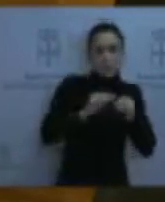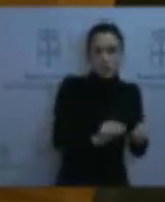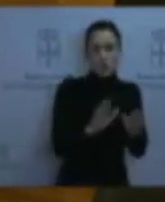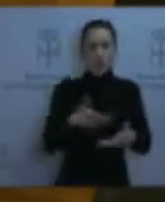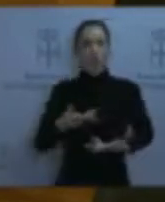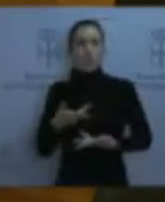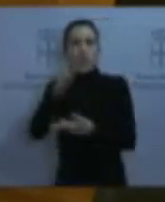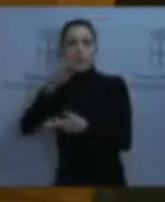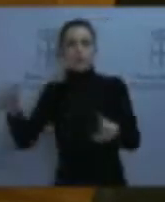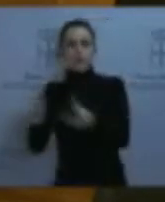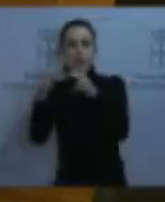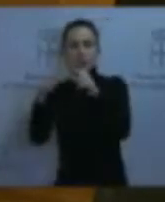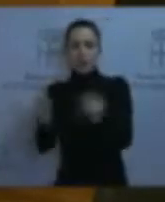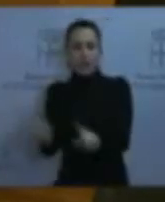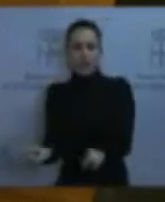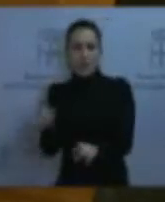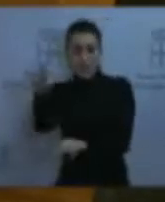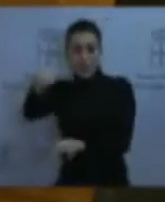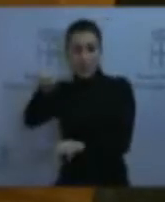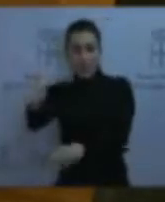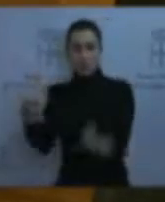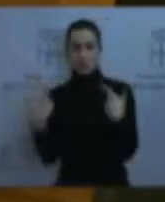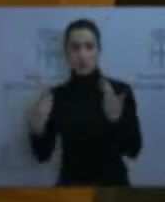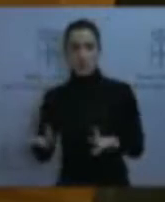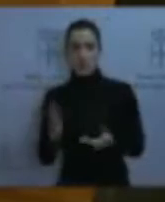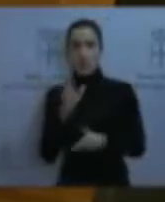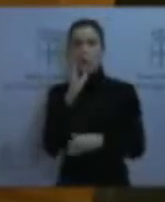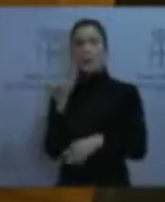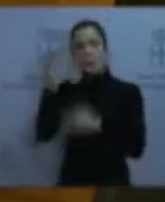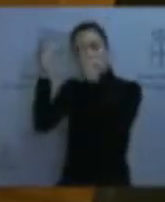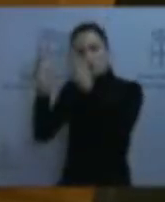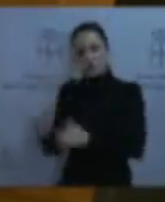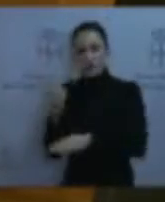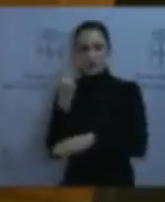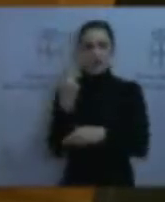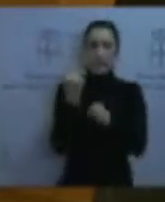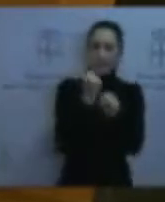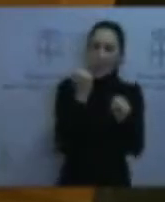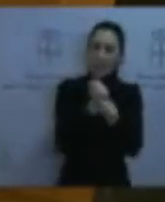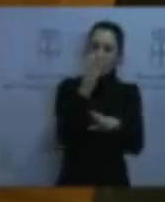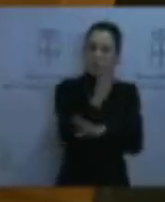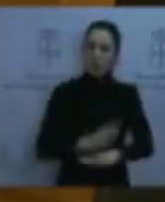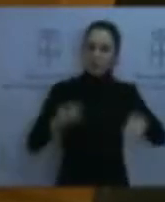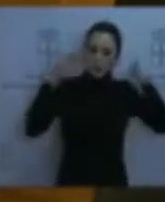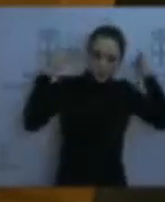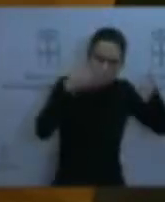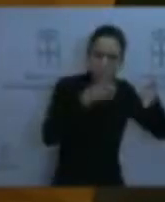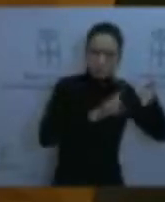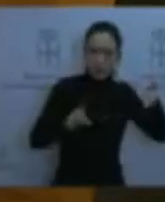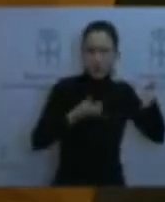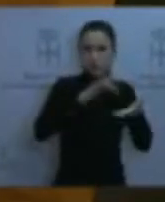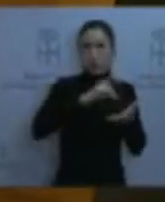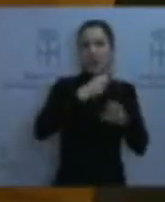ustedes no miran hacia el trabajo parlamentario en su forma de hacer política, que en nuestro caso, y que imagino que en la del resto de los grupos